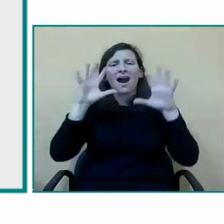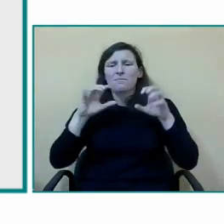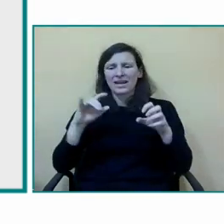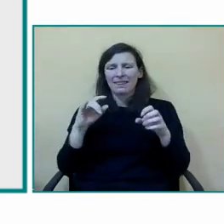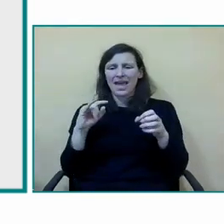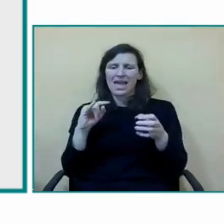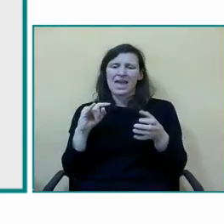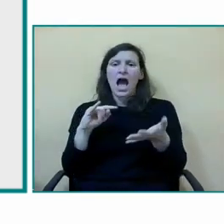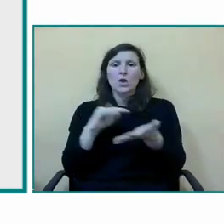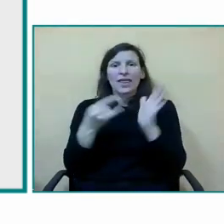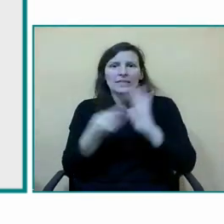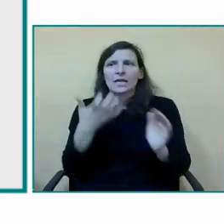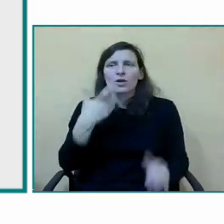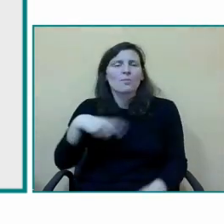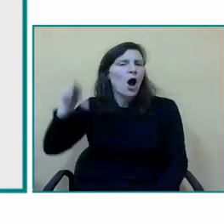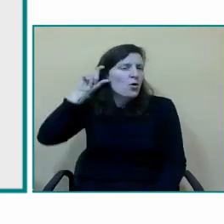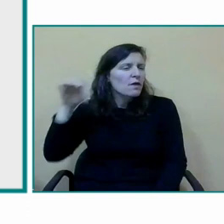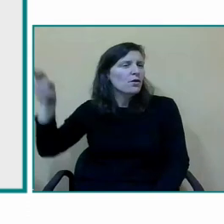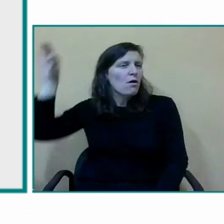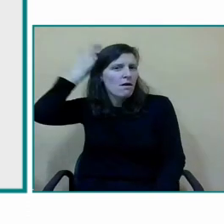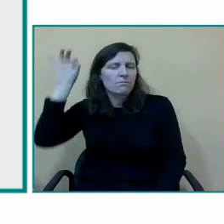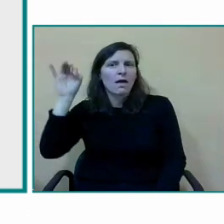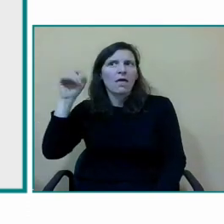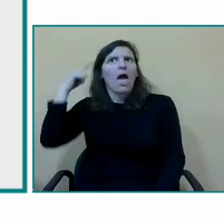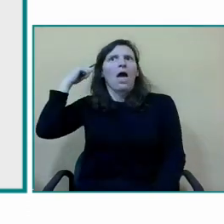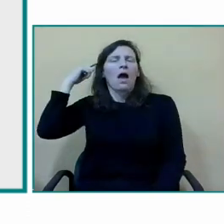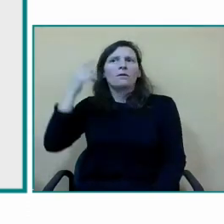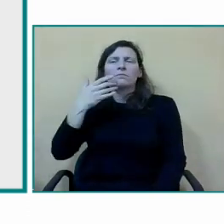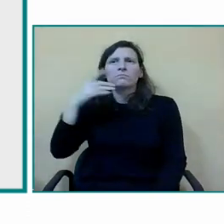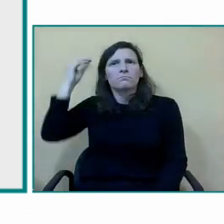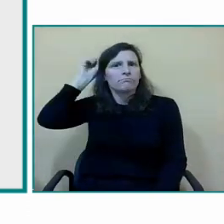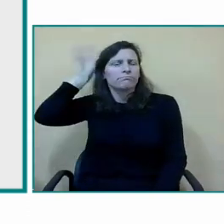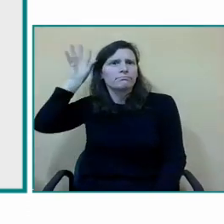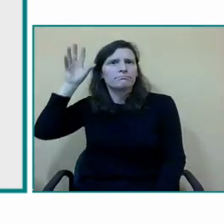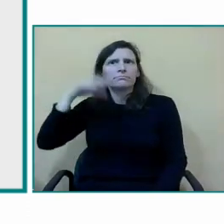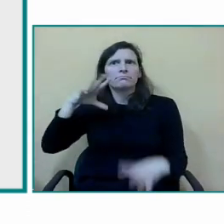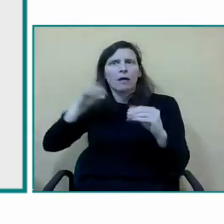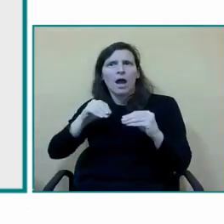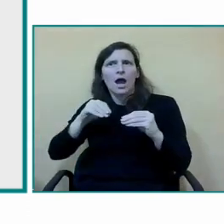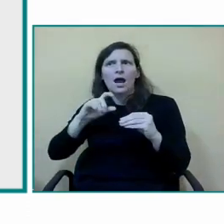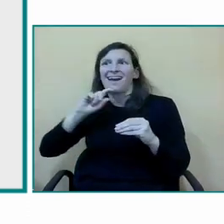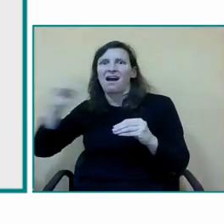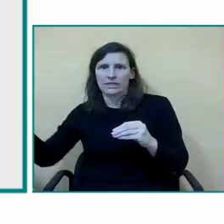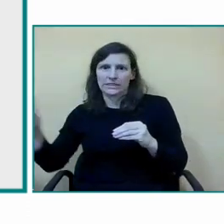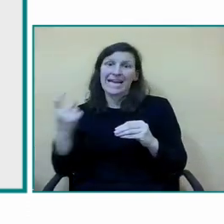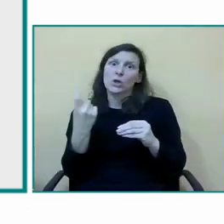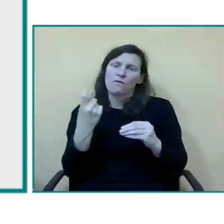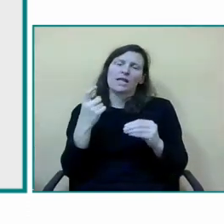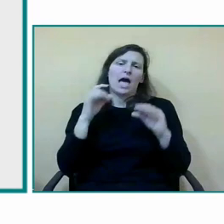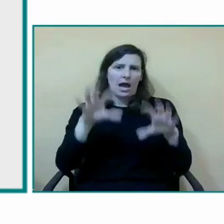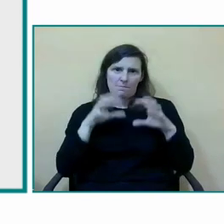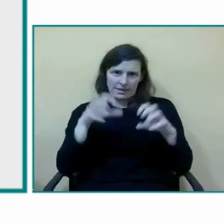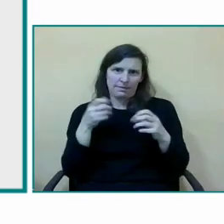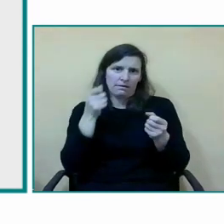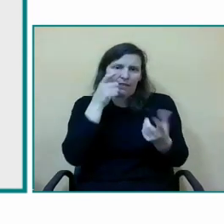se le entienda la pila que nos avise todo esto se van a cuidar unos a otros tanto alumnos